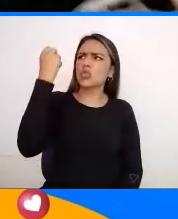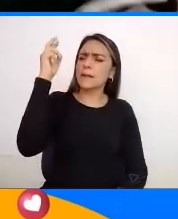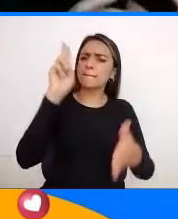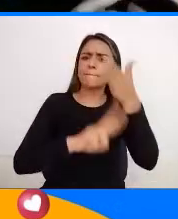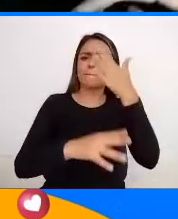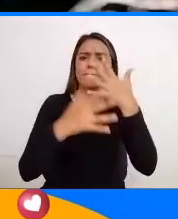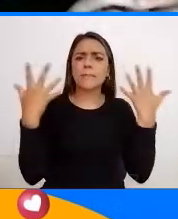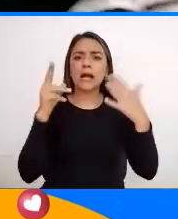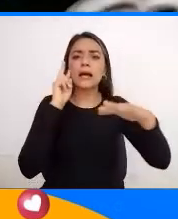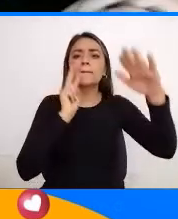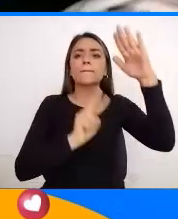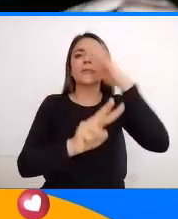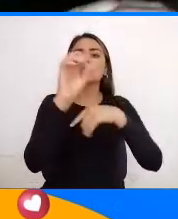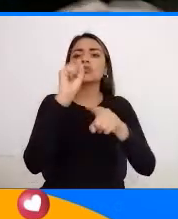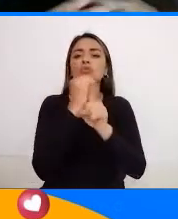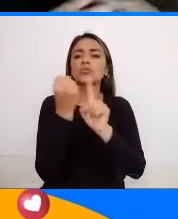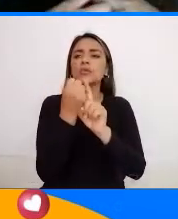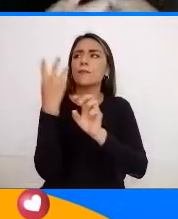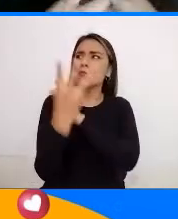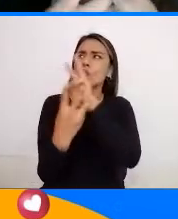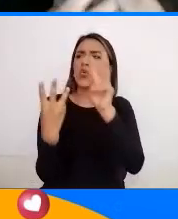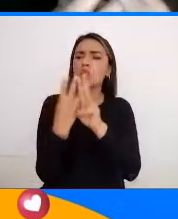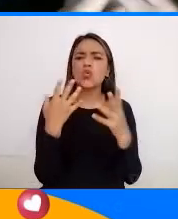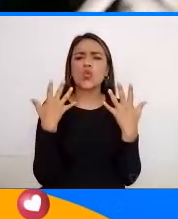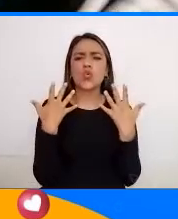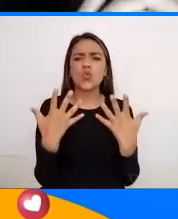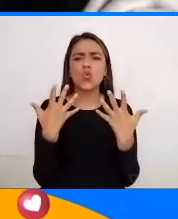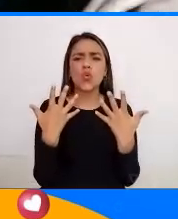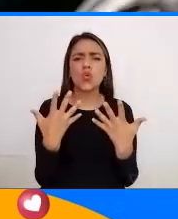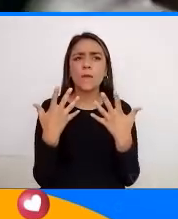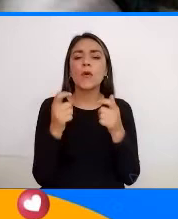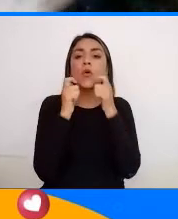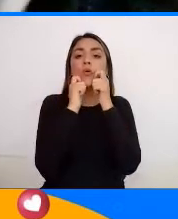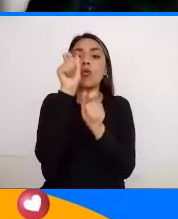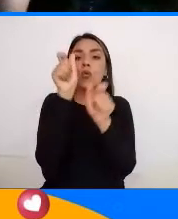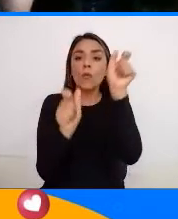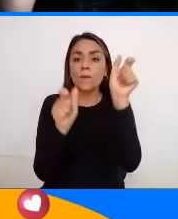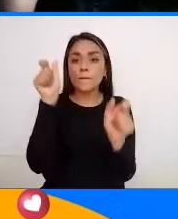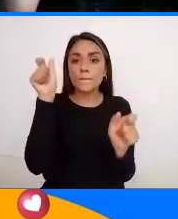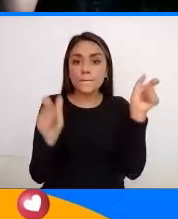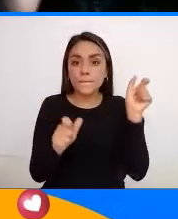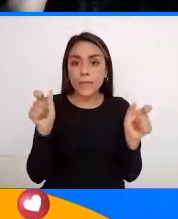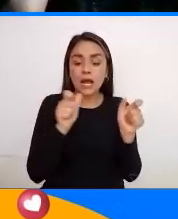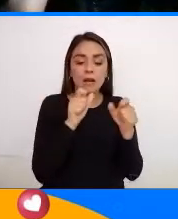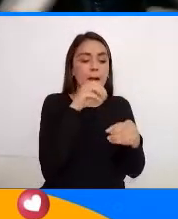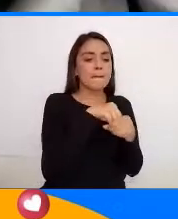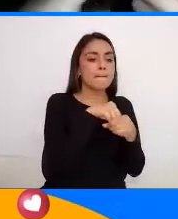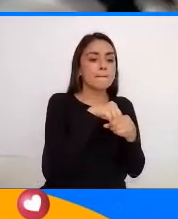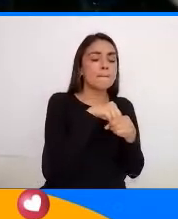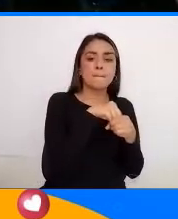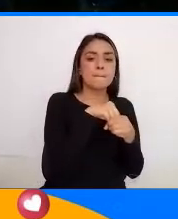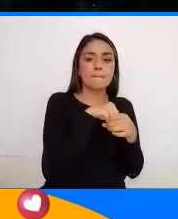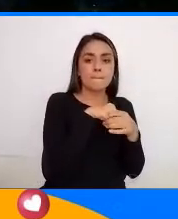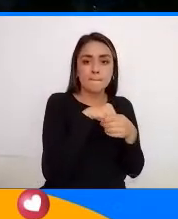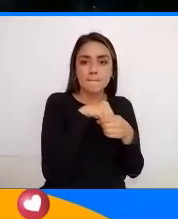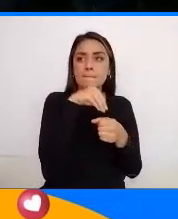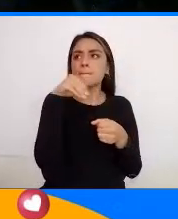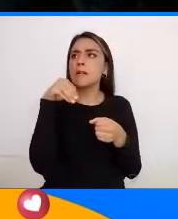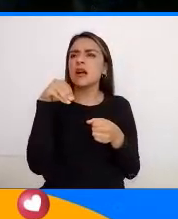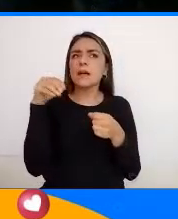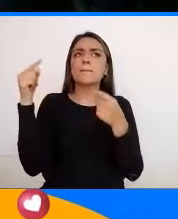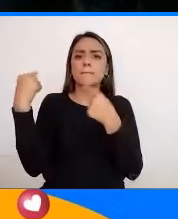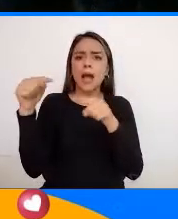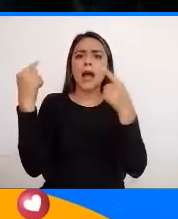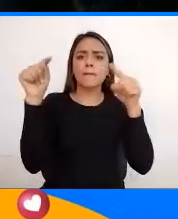es la visión social del mundo Entonces cuando el ser humano sale ¿Sí? De la cueva y comienza a recorrer